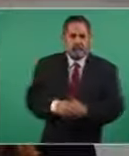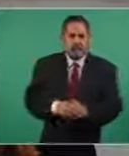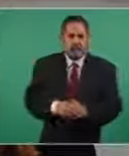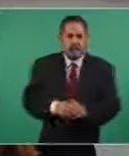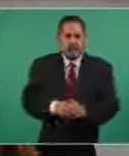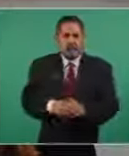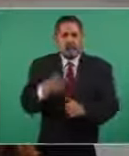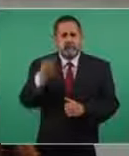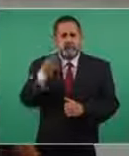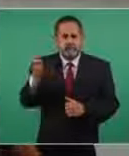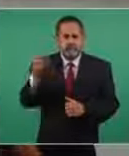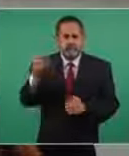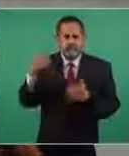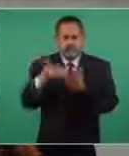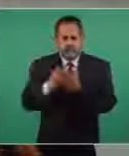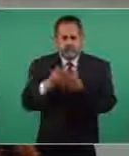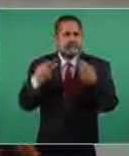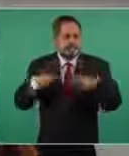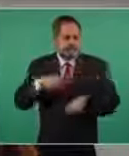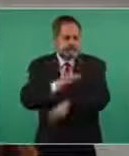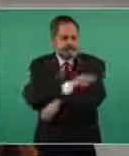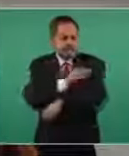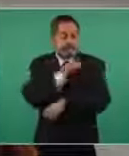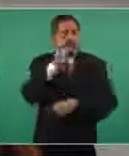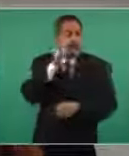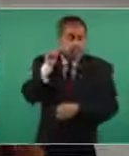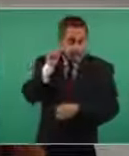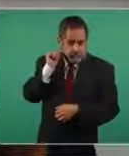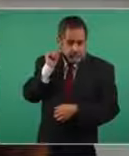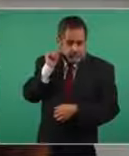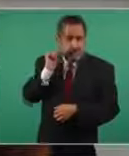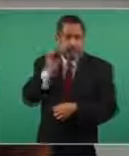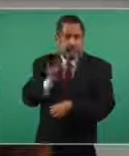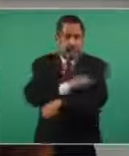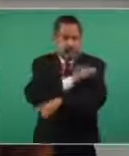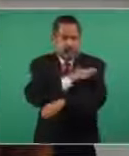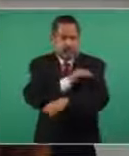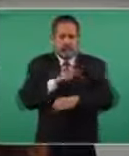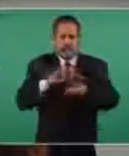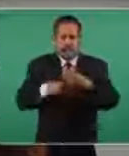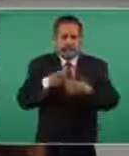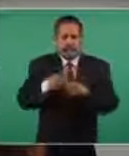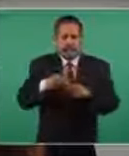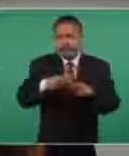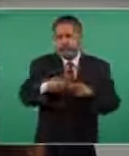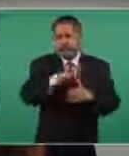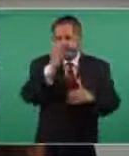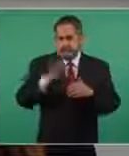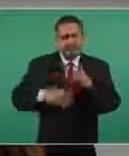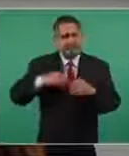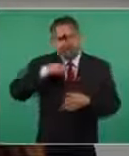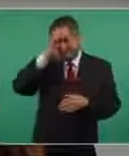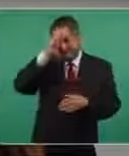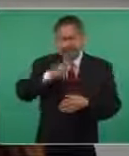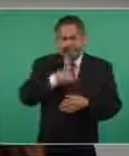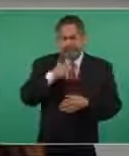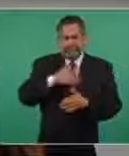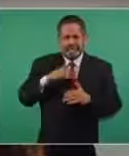950 mil. Hasta ayer. Entonces, ya estamos por terminar. Pensamos que